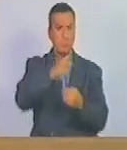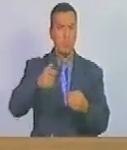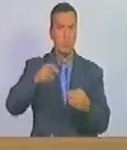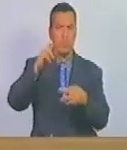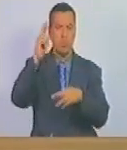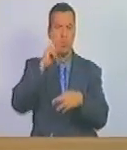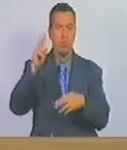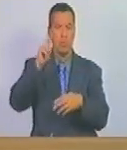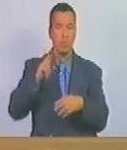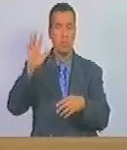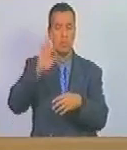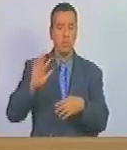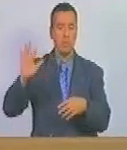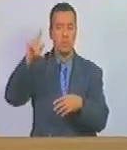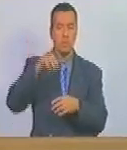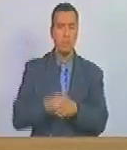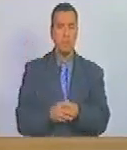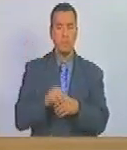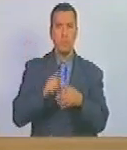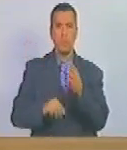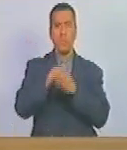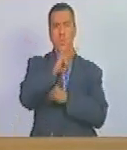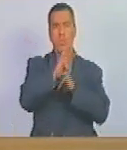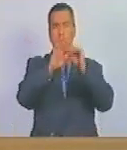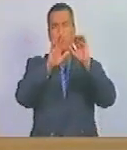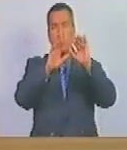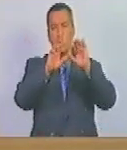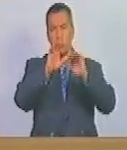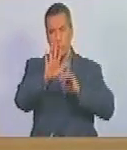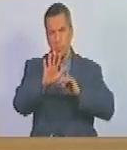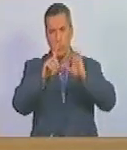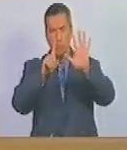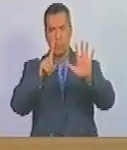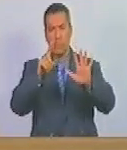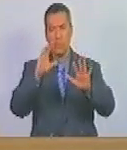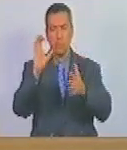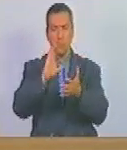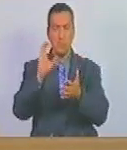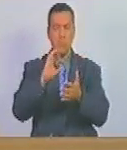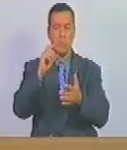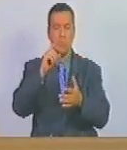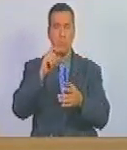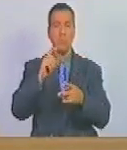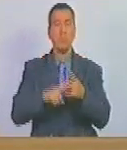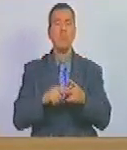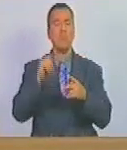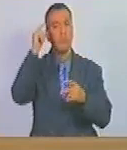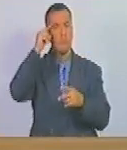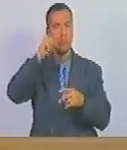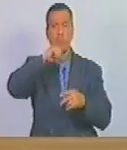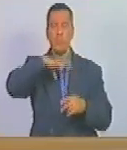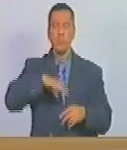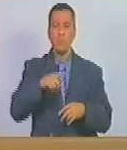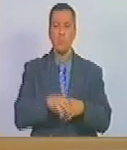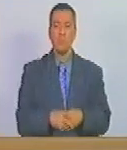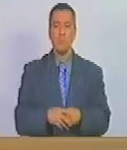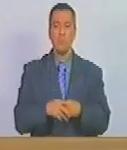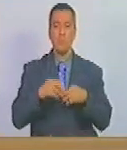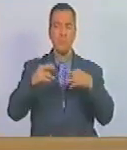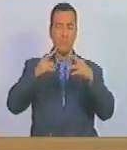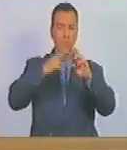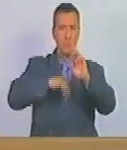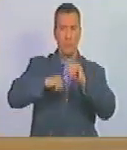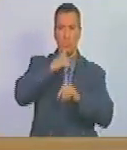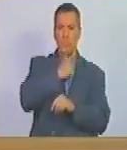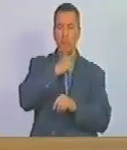república bolivariana de Venezuela los 456 años de la ciudad de Caracas como fecha histórica de la rebeldía